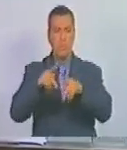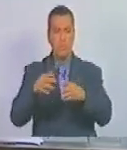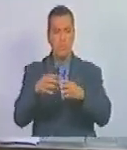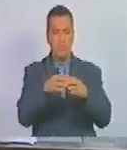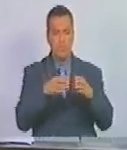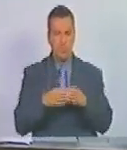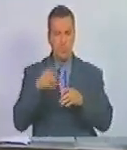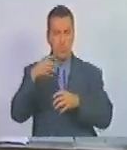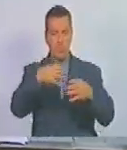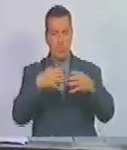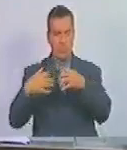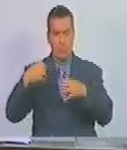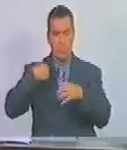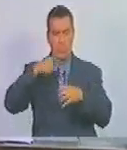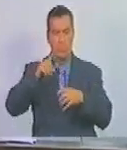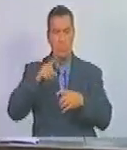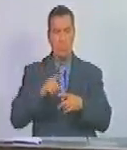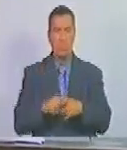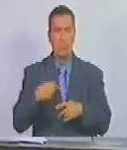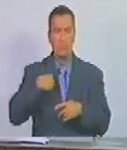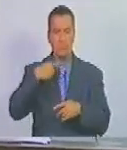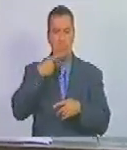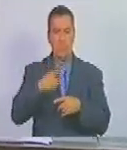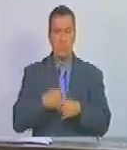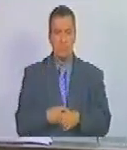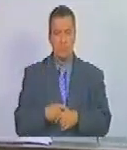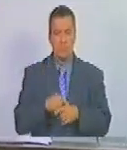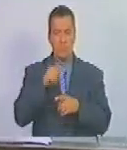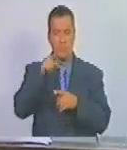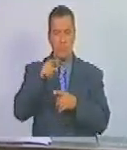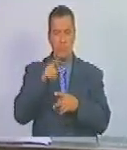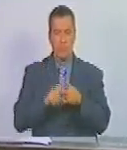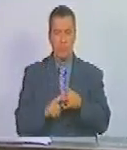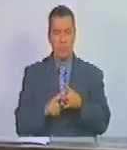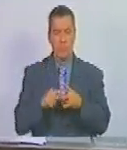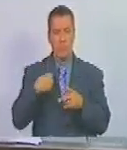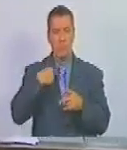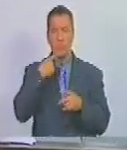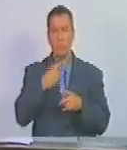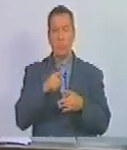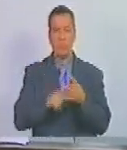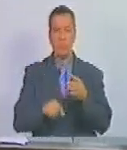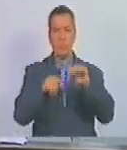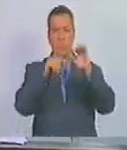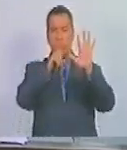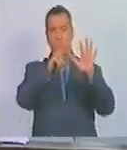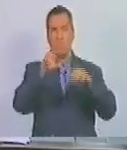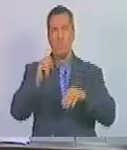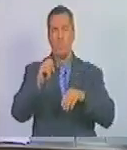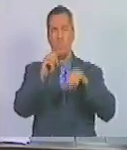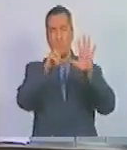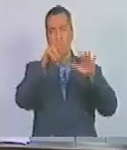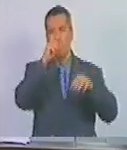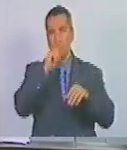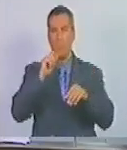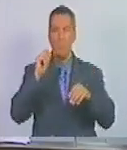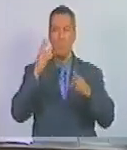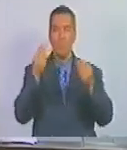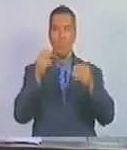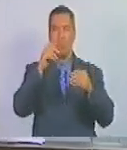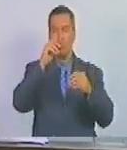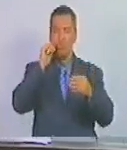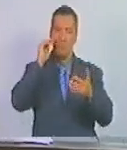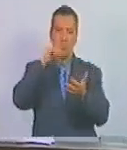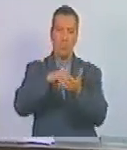estandarte de lucha que el pueblo palestino ha tenido durante estos yo no hablo de 70 80 años yo hablo de miles de años